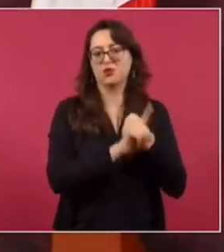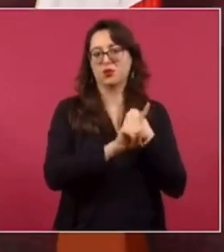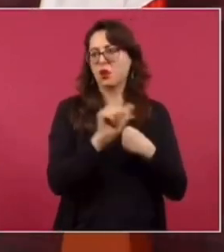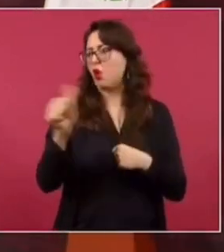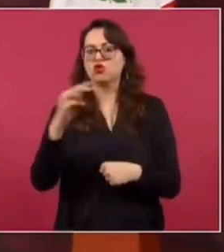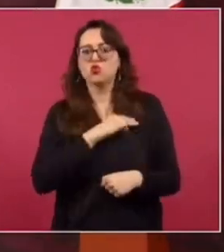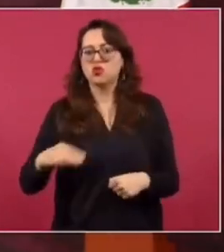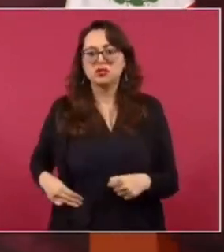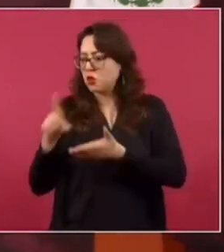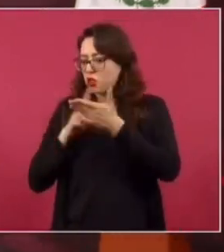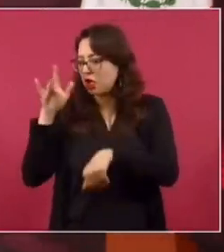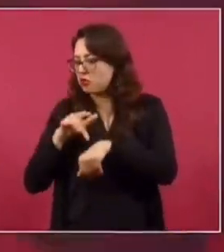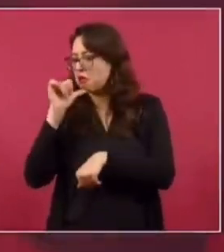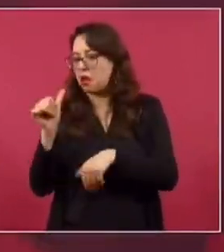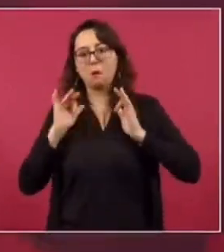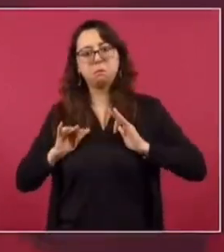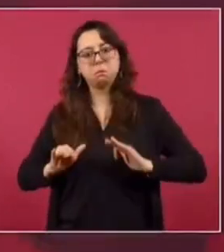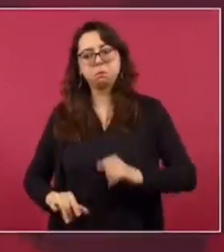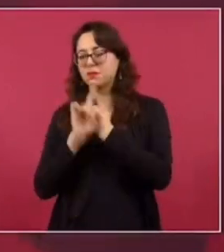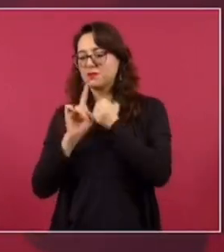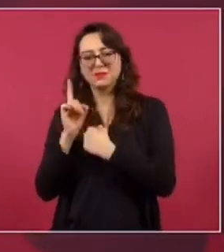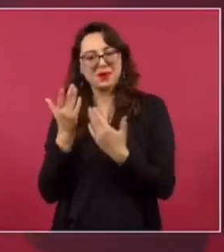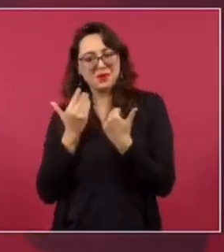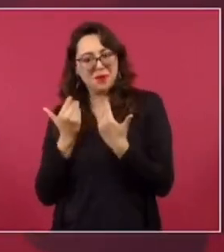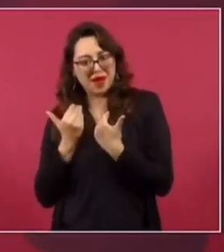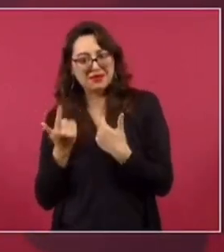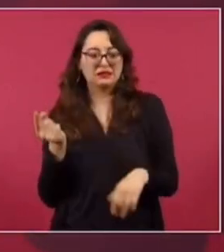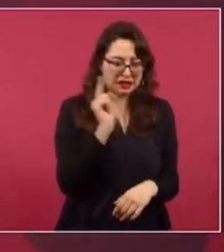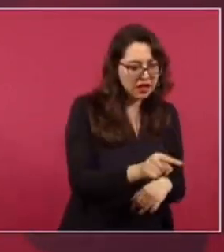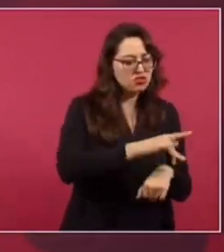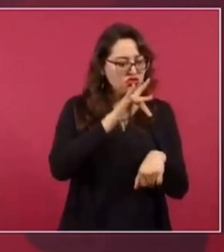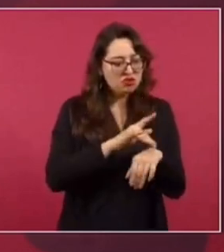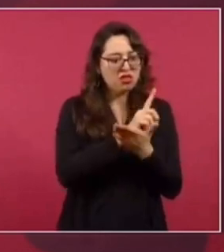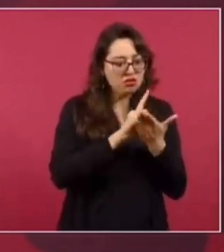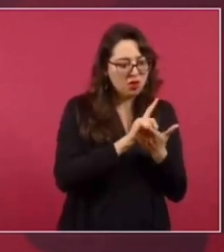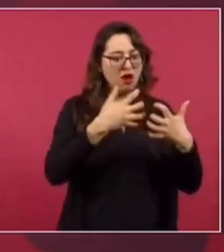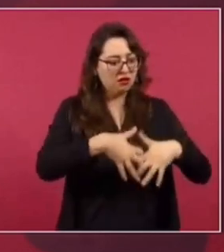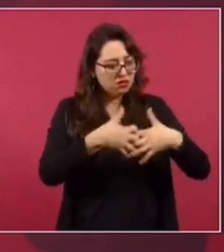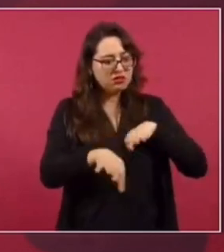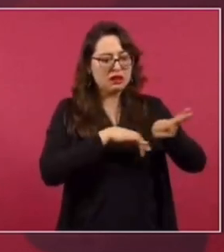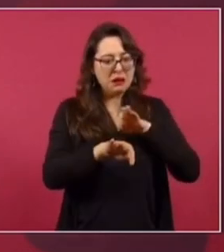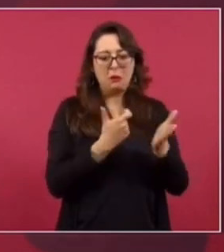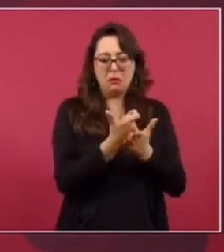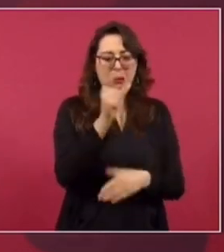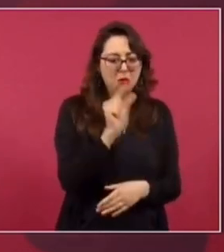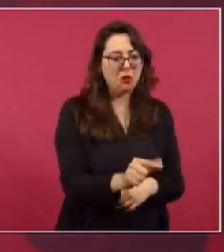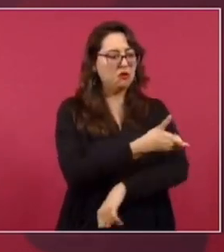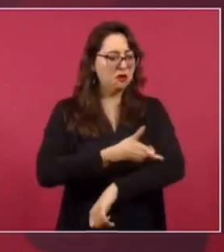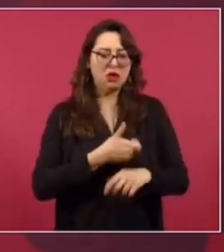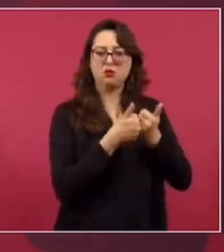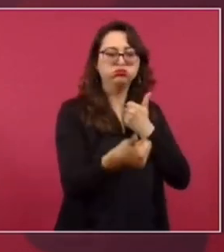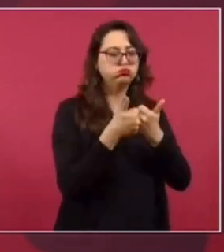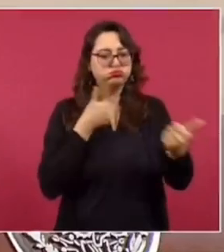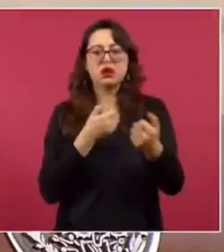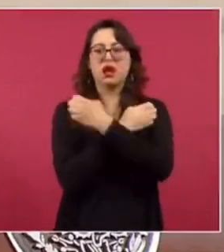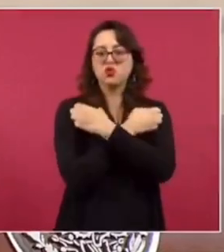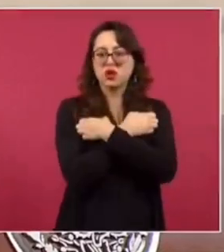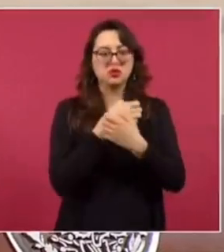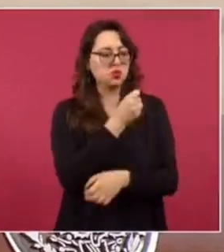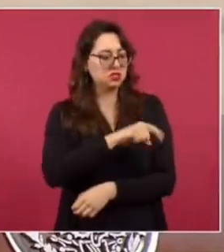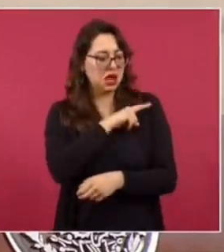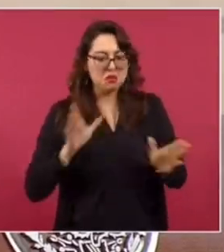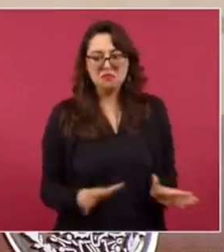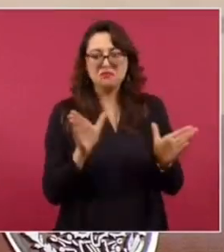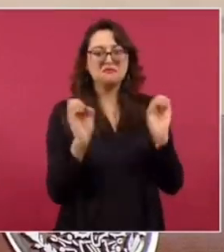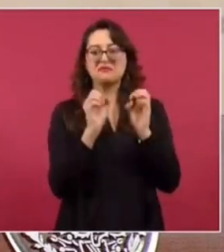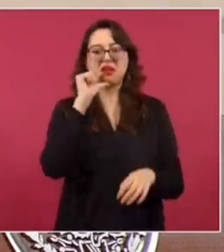con la pérdida de valores, la desintegración de las familias, los bajos salarios, el abandono de la educación, de la salud por